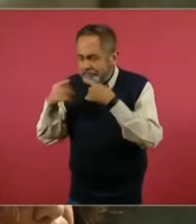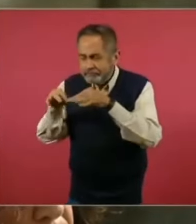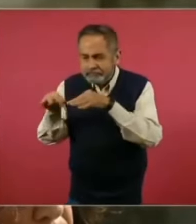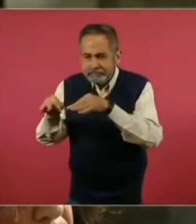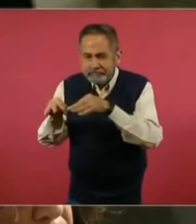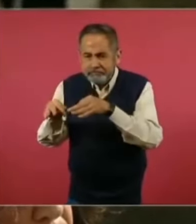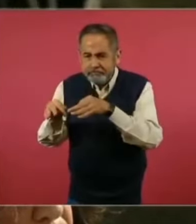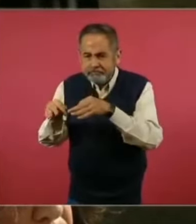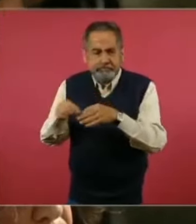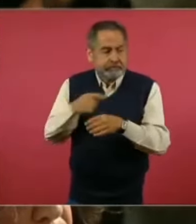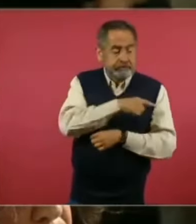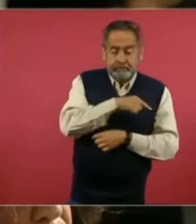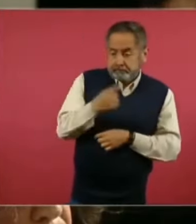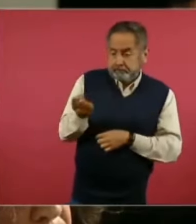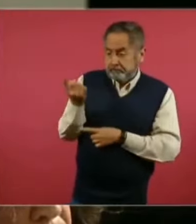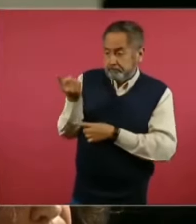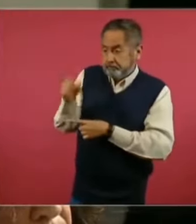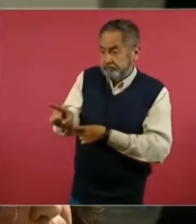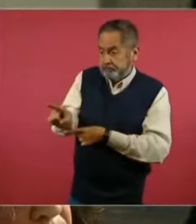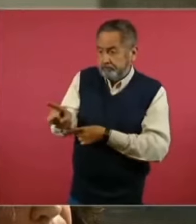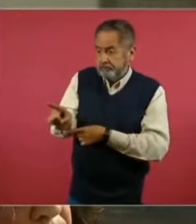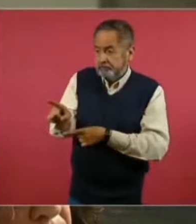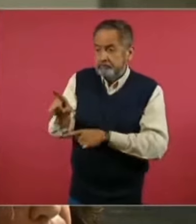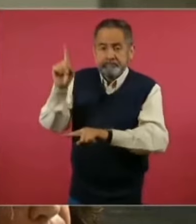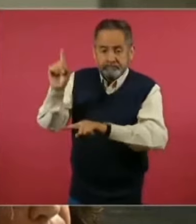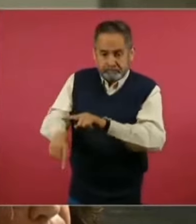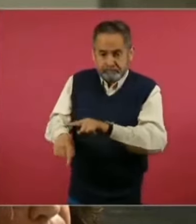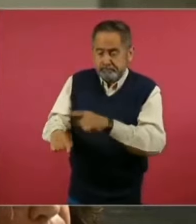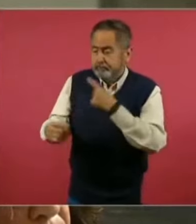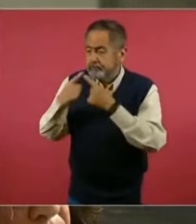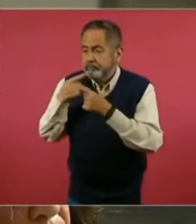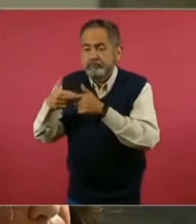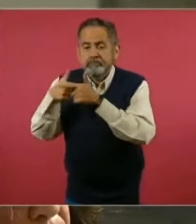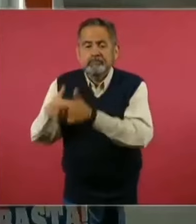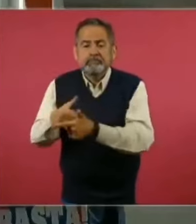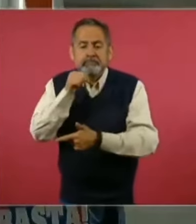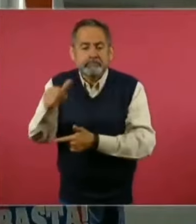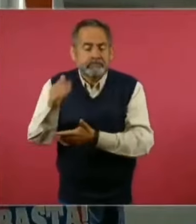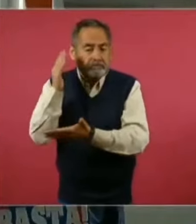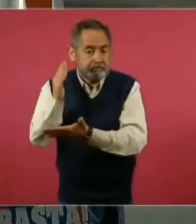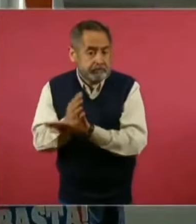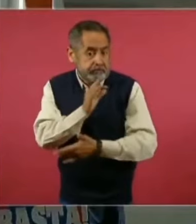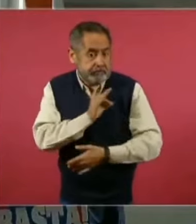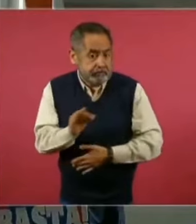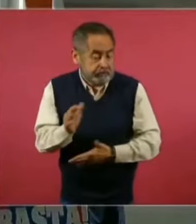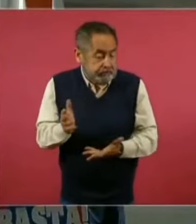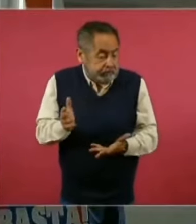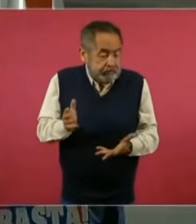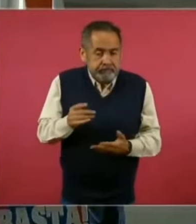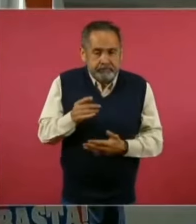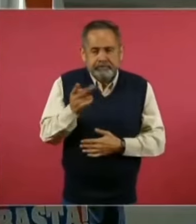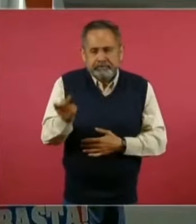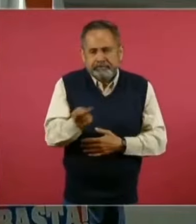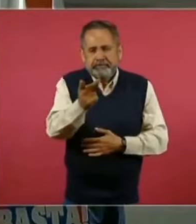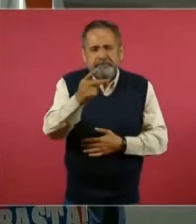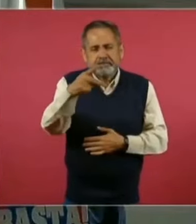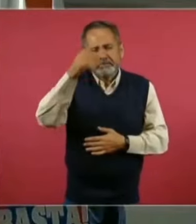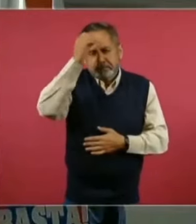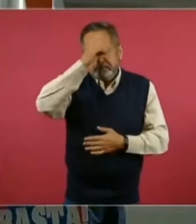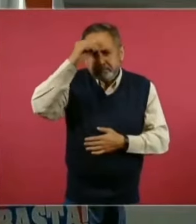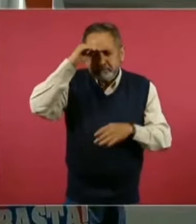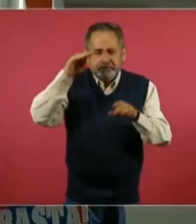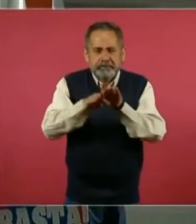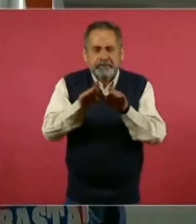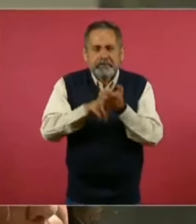ordene al Congreso de la Unión ya no discutir la reforma al Poder Judicial. Preguntarle su opinión,